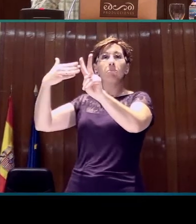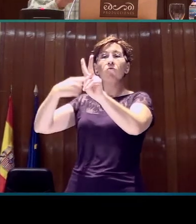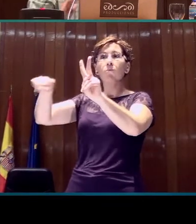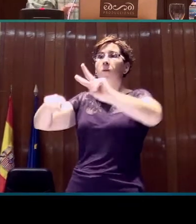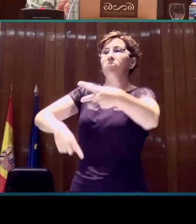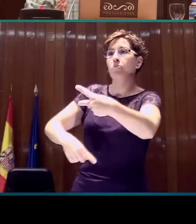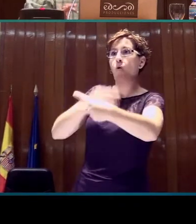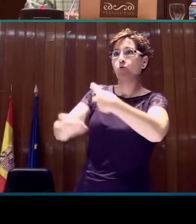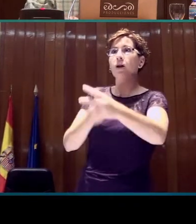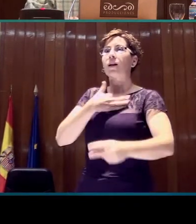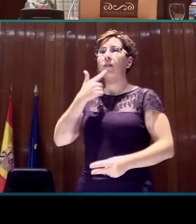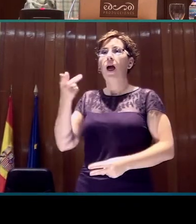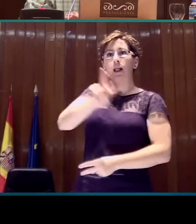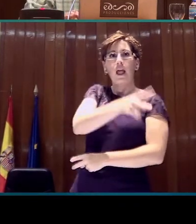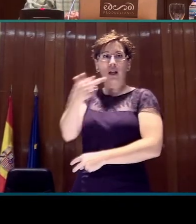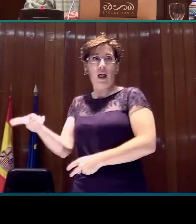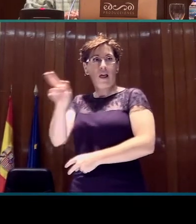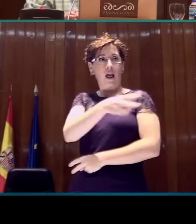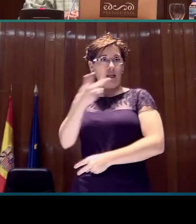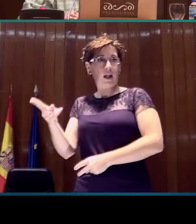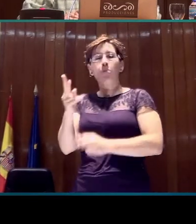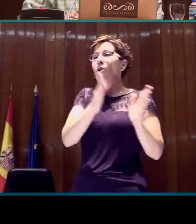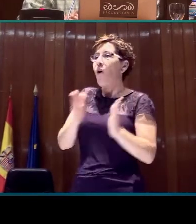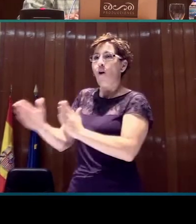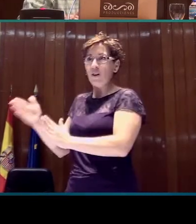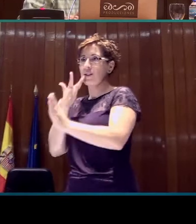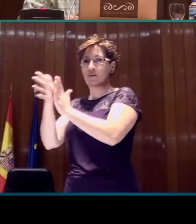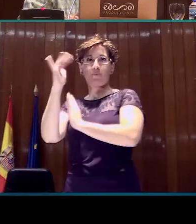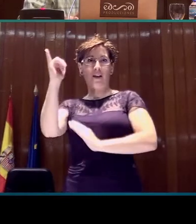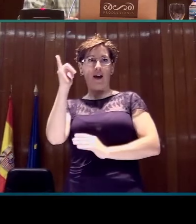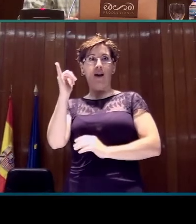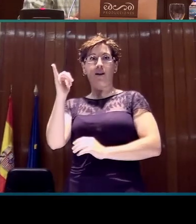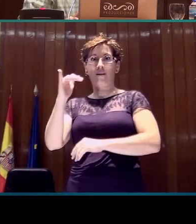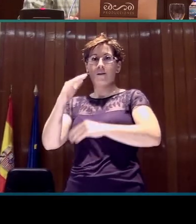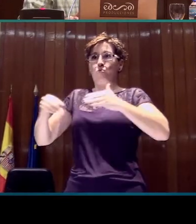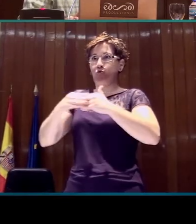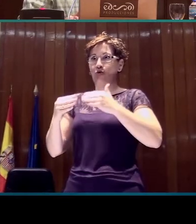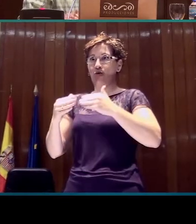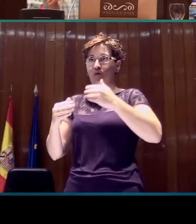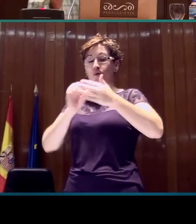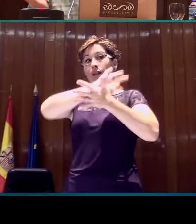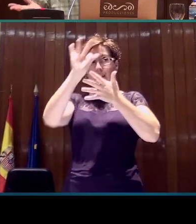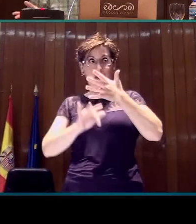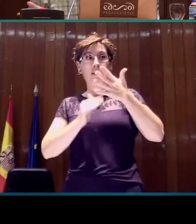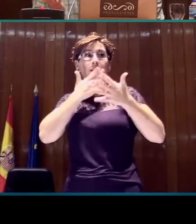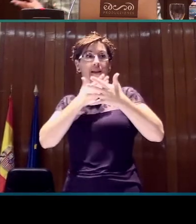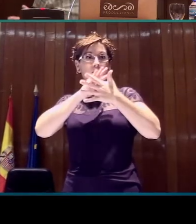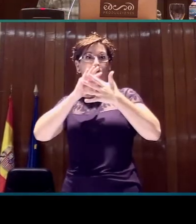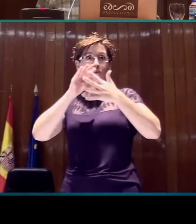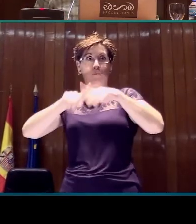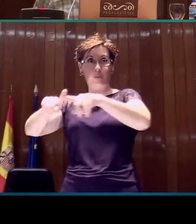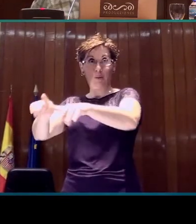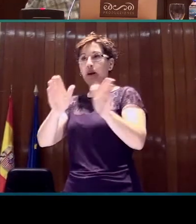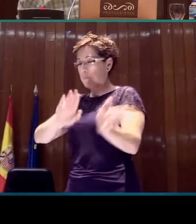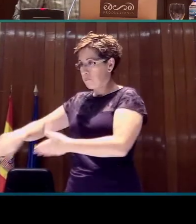creo que el orden está muy claro, el valor ordenador de este signo. y ahora ya, pues, variedades